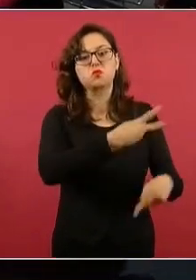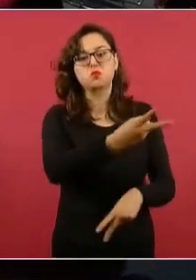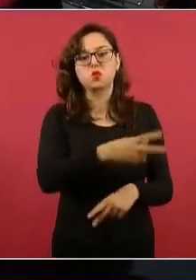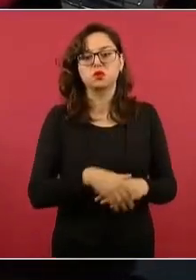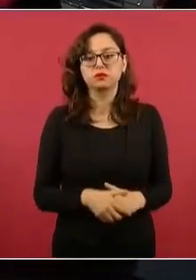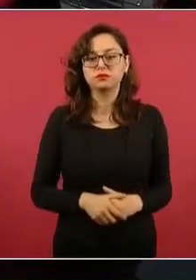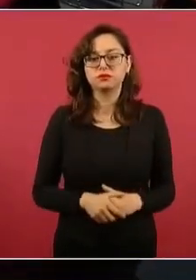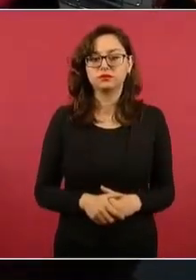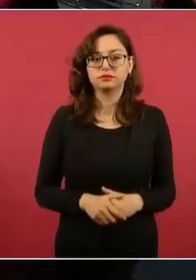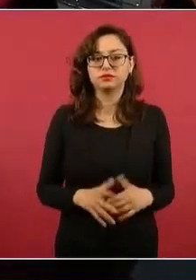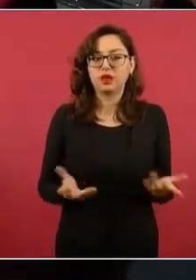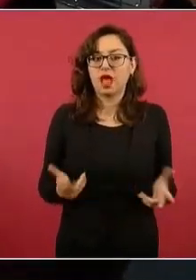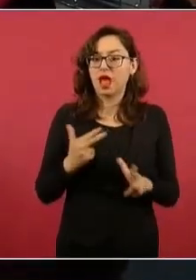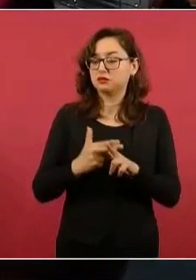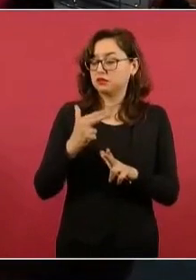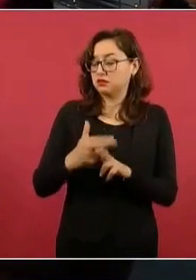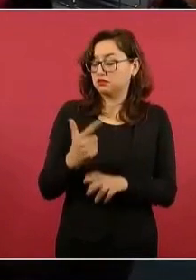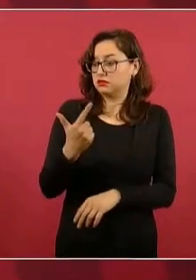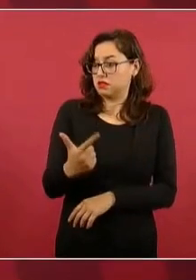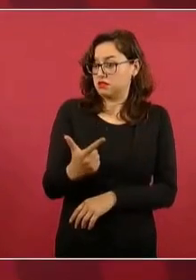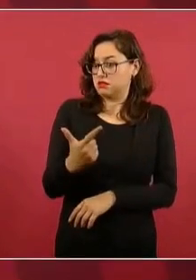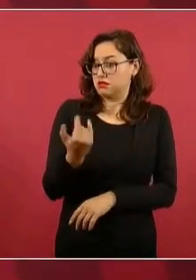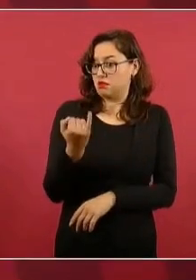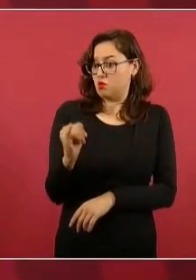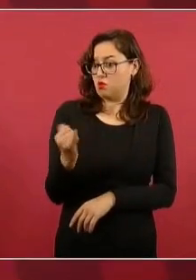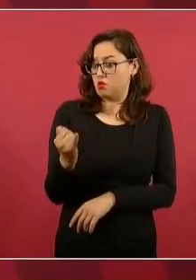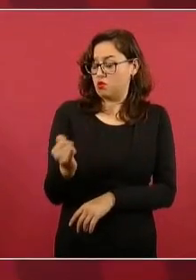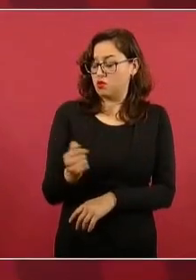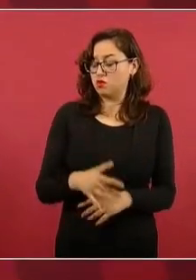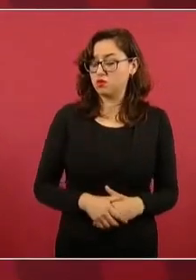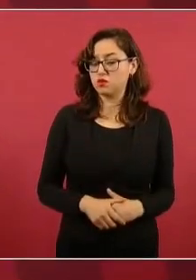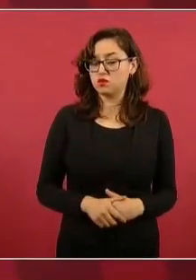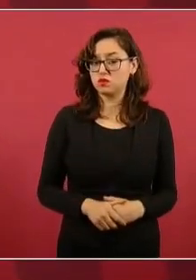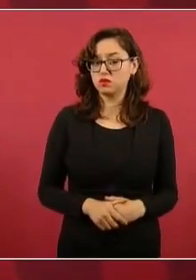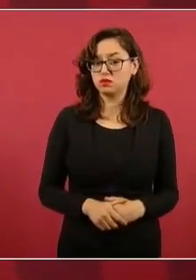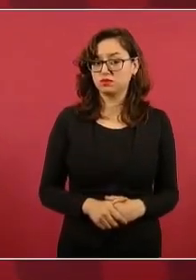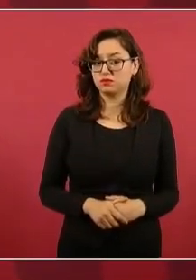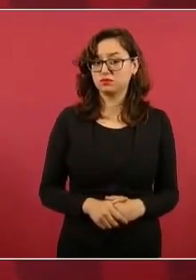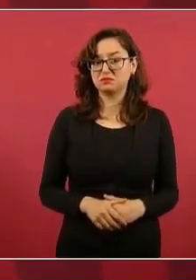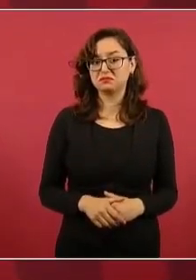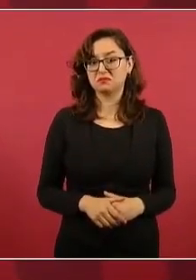Es que es hasta el 7, sí,